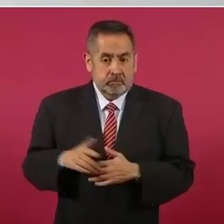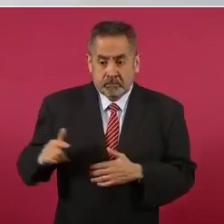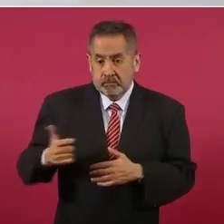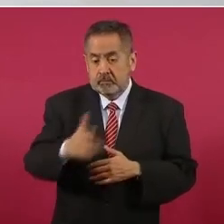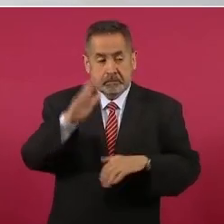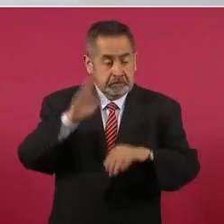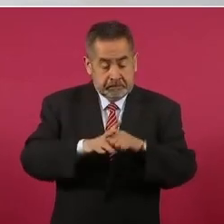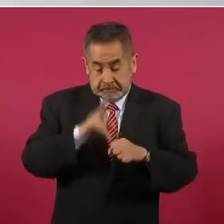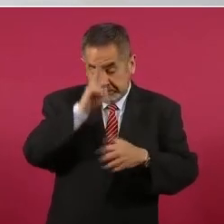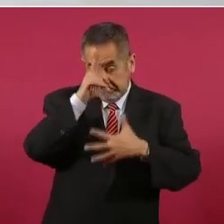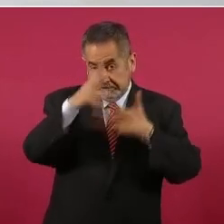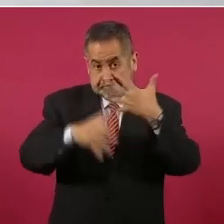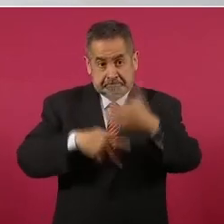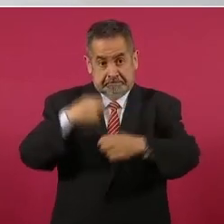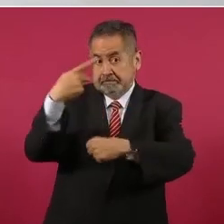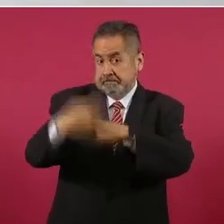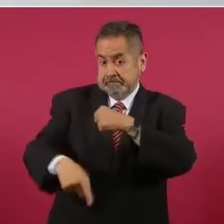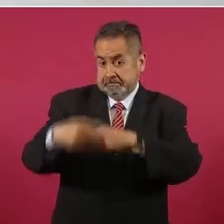con más violencia.